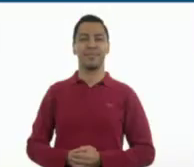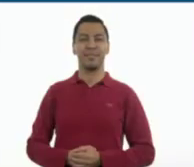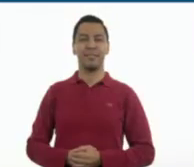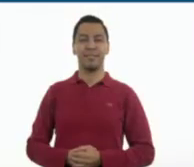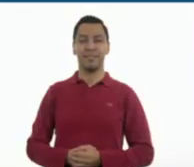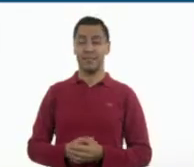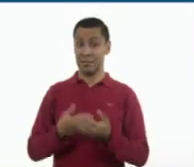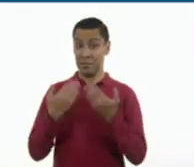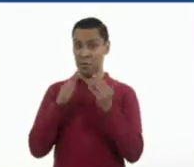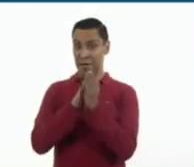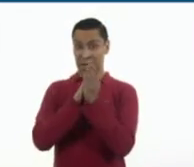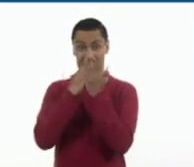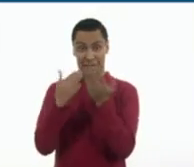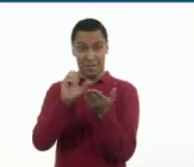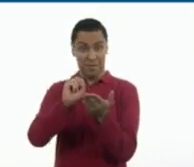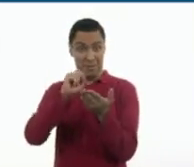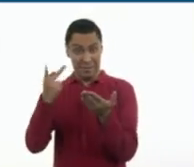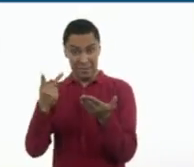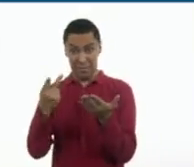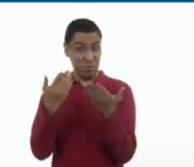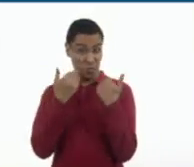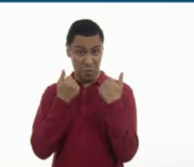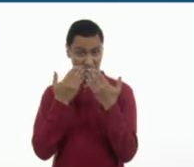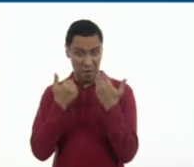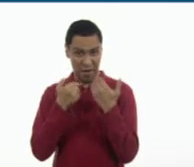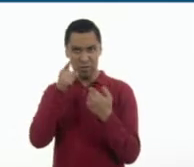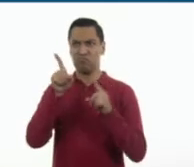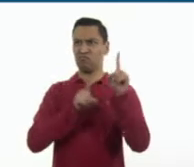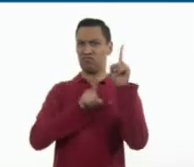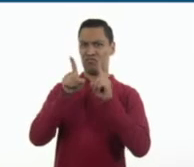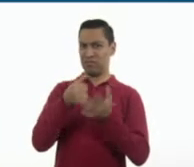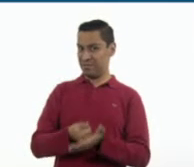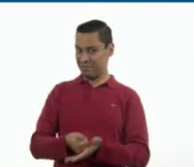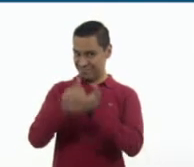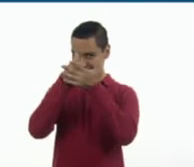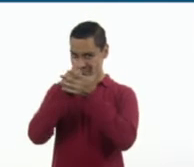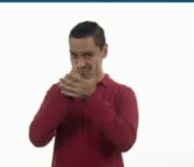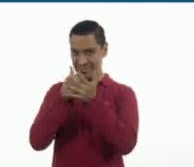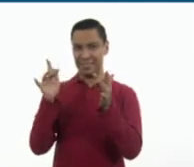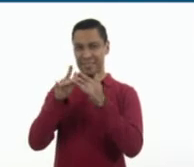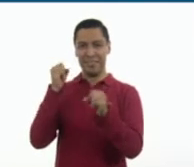Si no tienes el libro de texto o necesitas necesitas ayuda para responder tus dudas, ¡contáctanos!